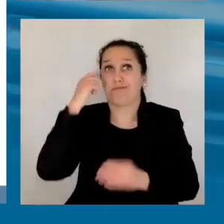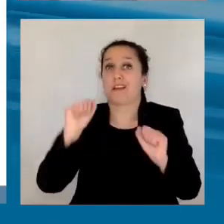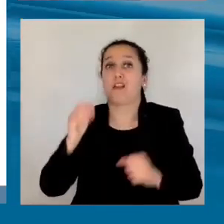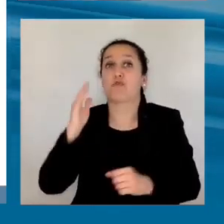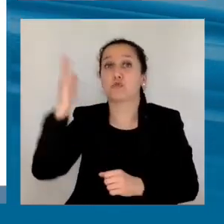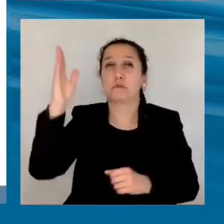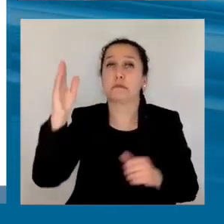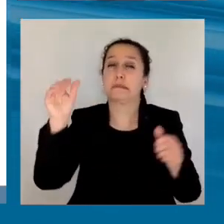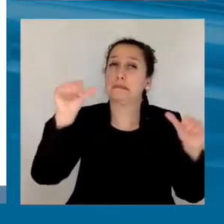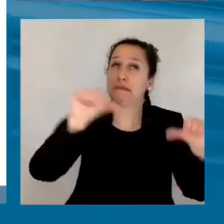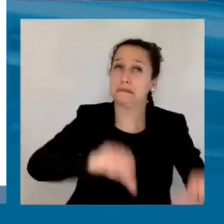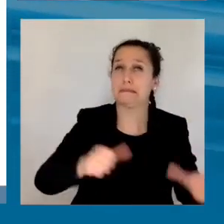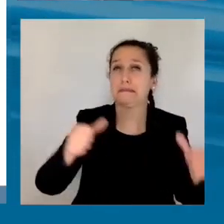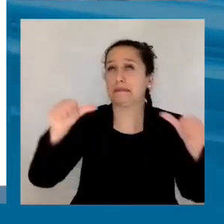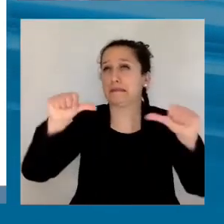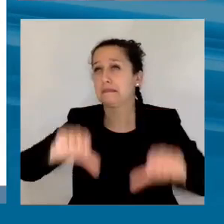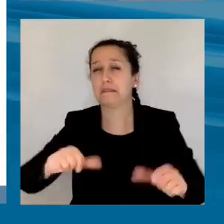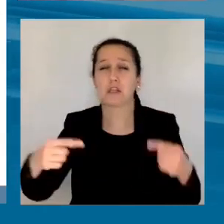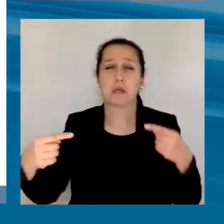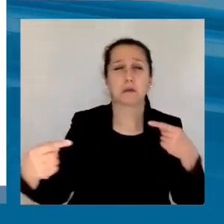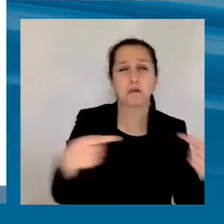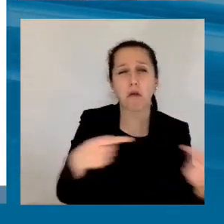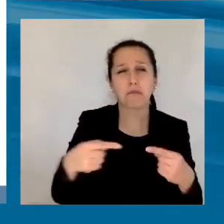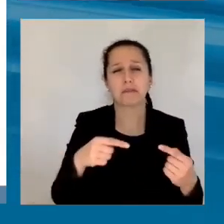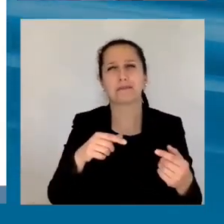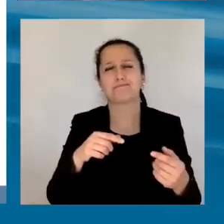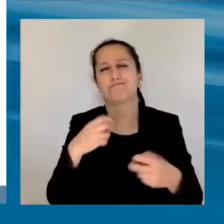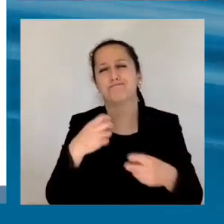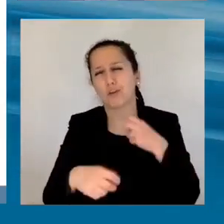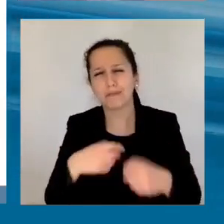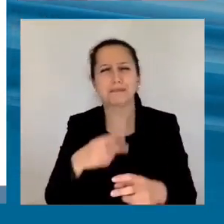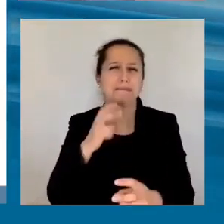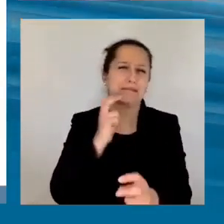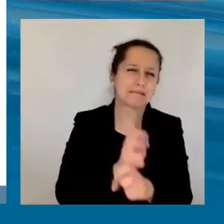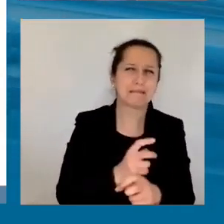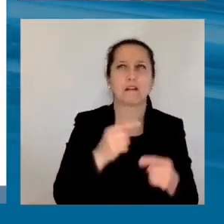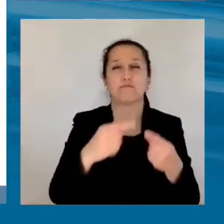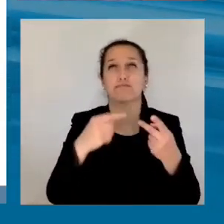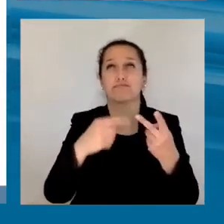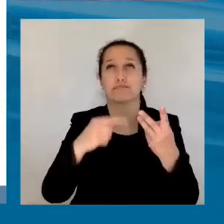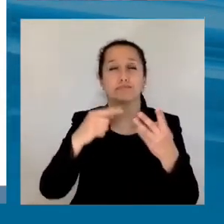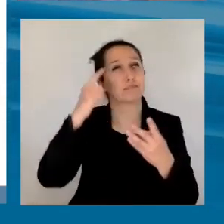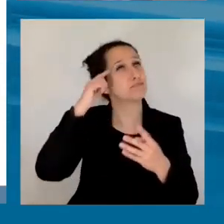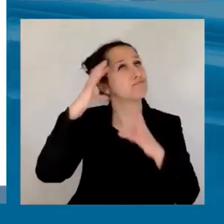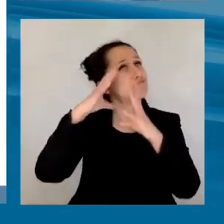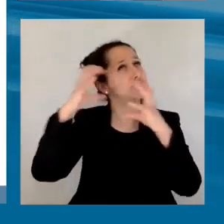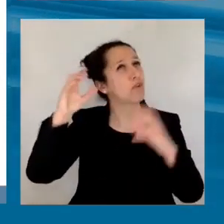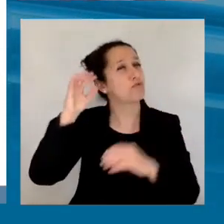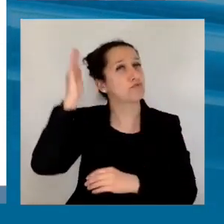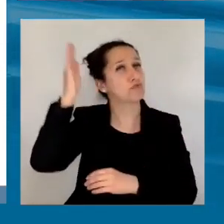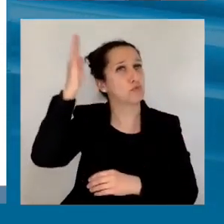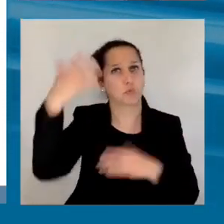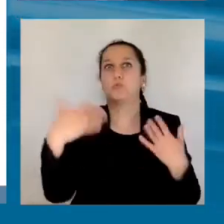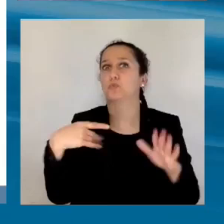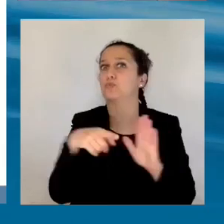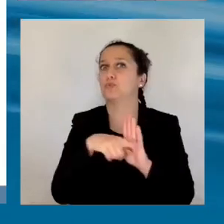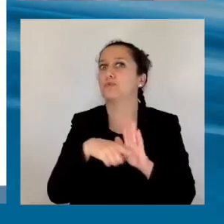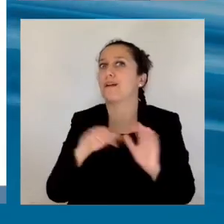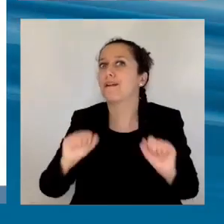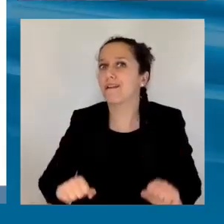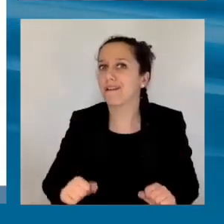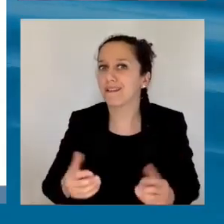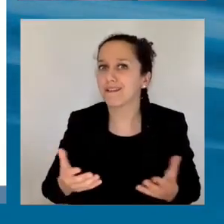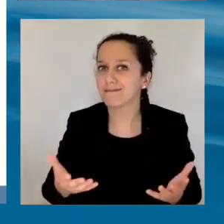miedo, frustración, polarización, conflictividad y todo eso nos está pasando, ¿verdad? Entonces, el tema es cómo con políticas